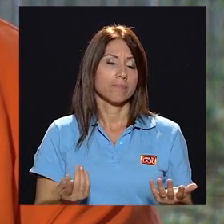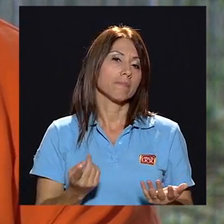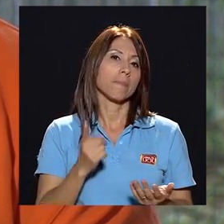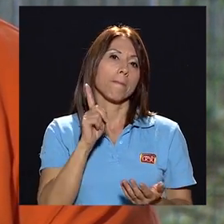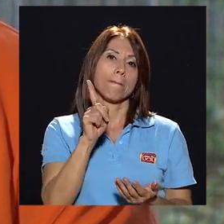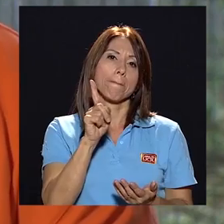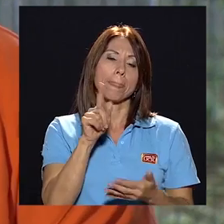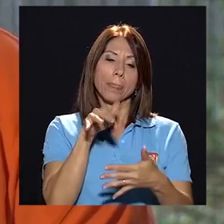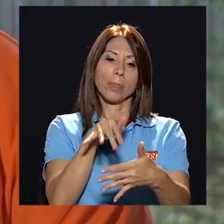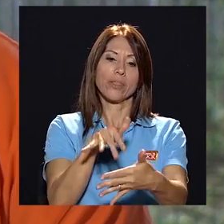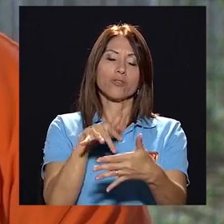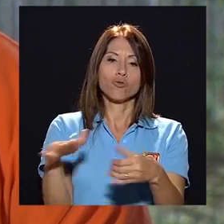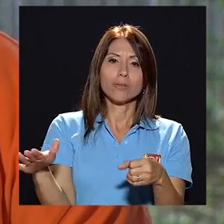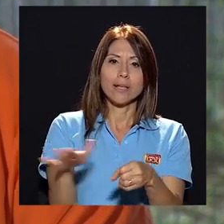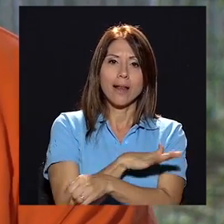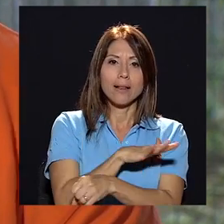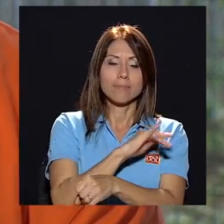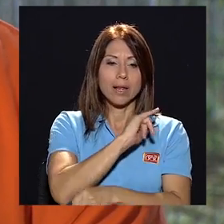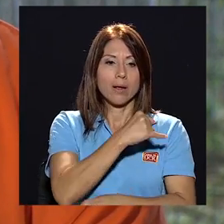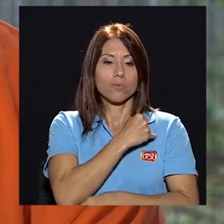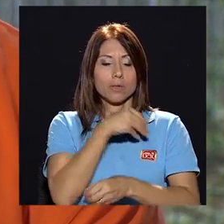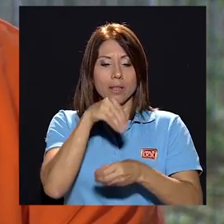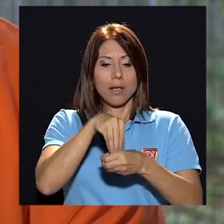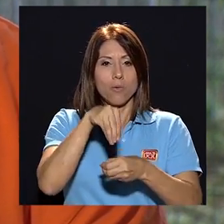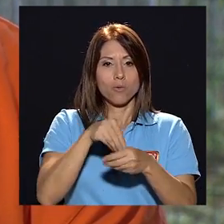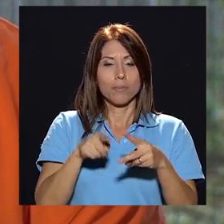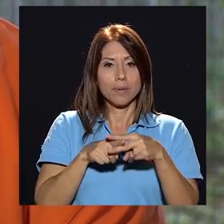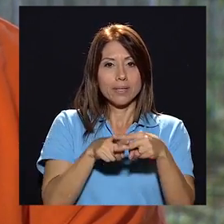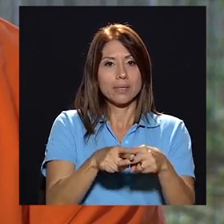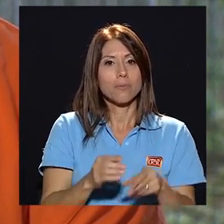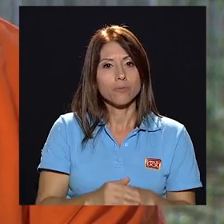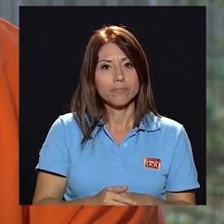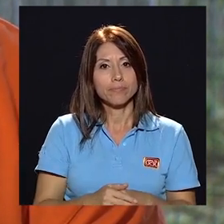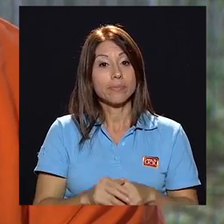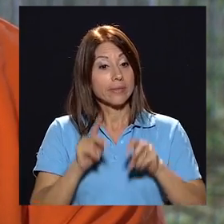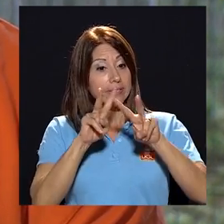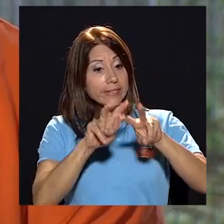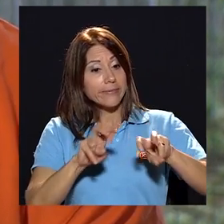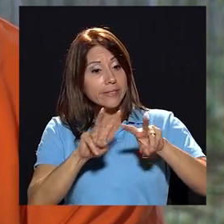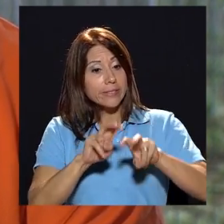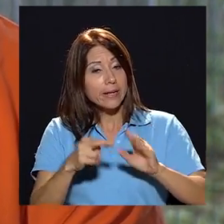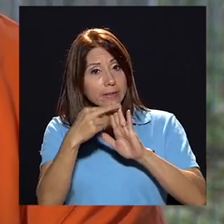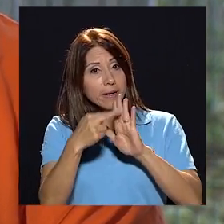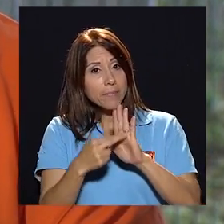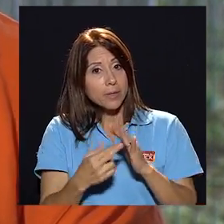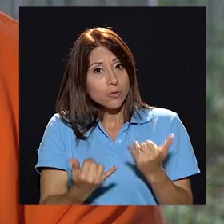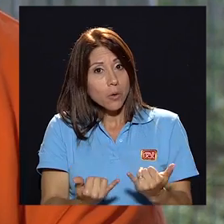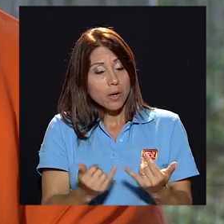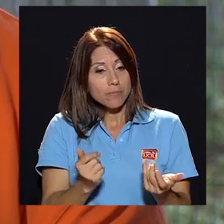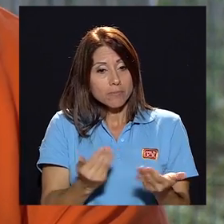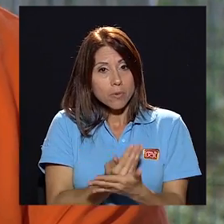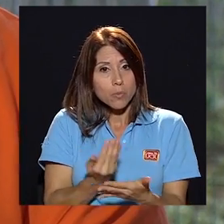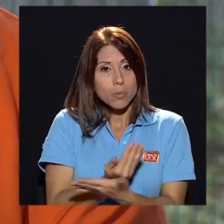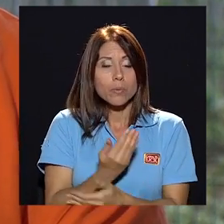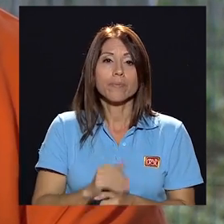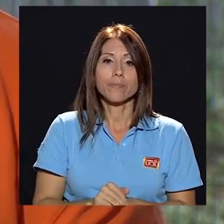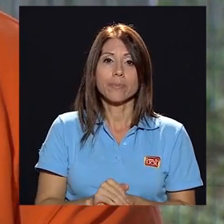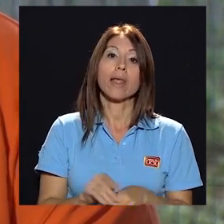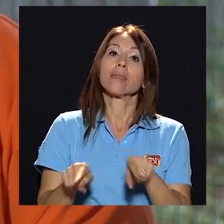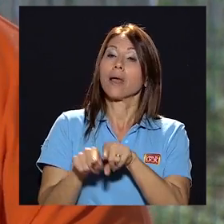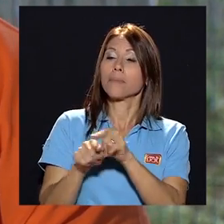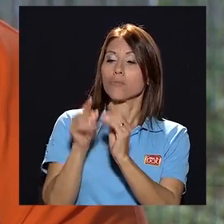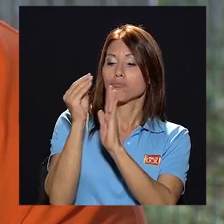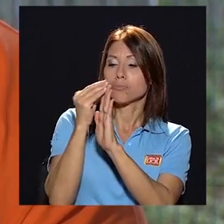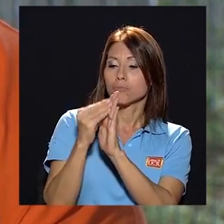un estudio integral de la junta de oro y préstamo revisar los reglamentos que hay actualizarlos la